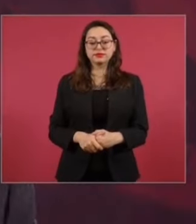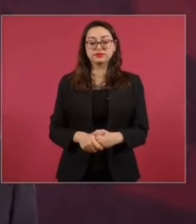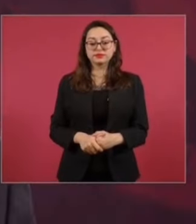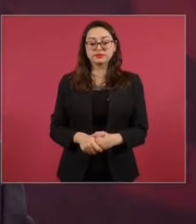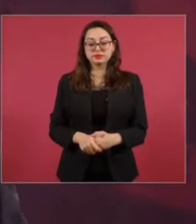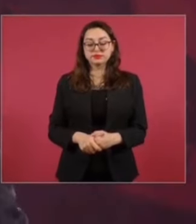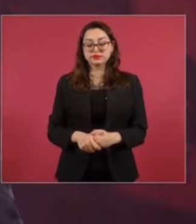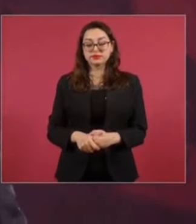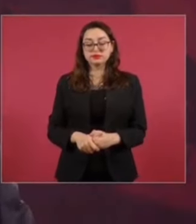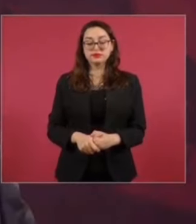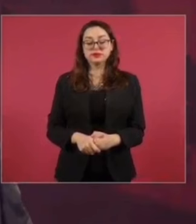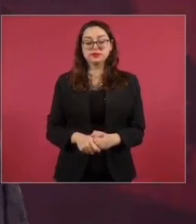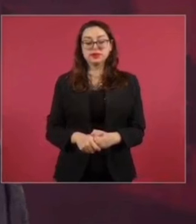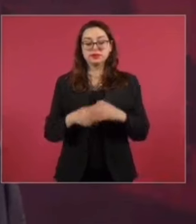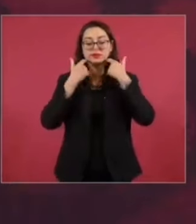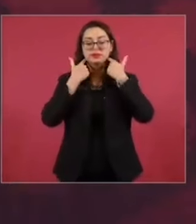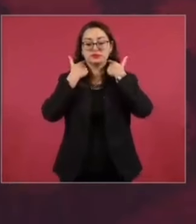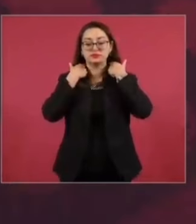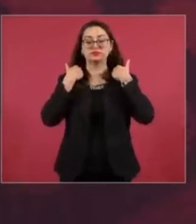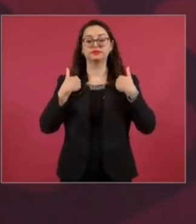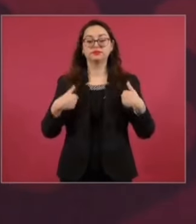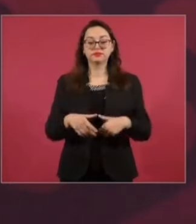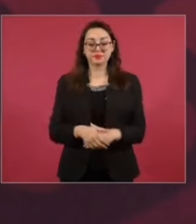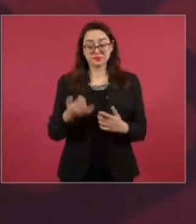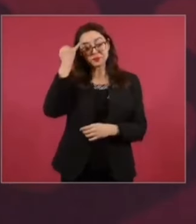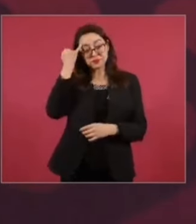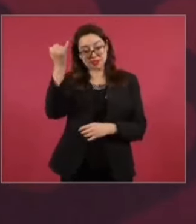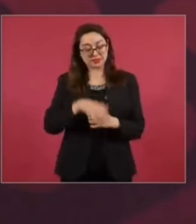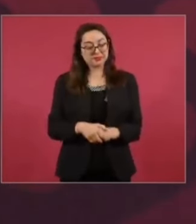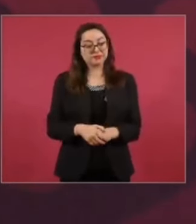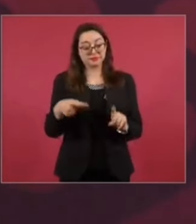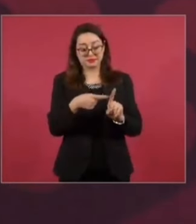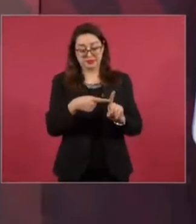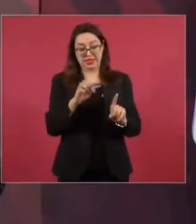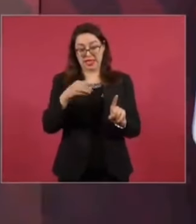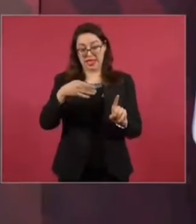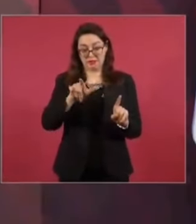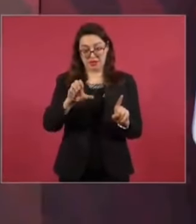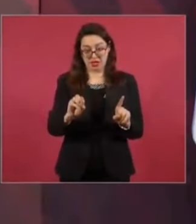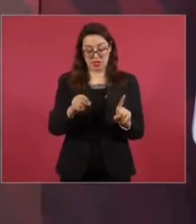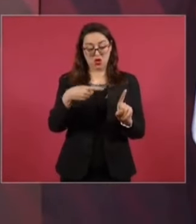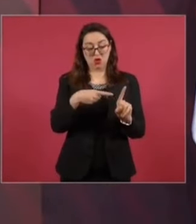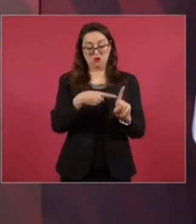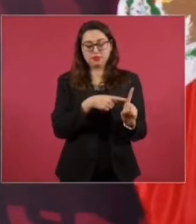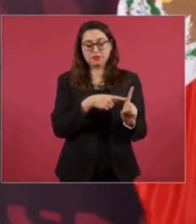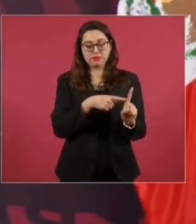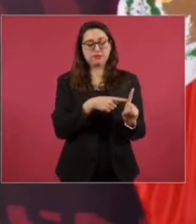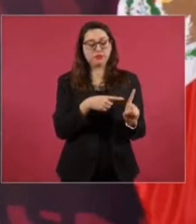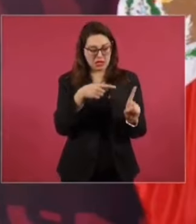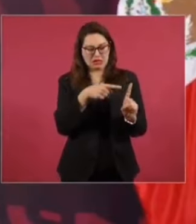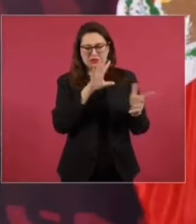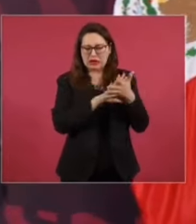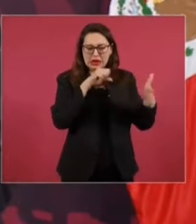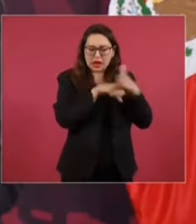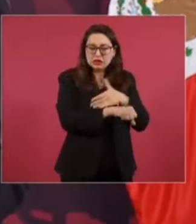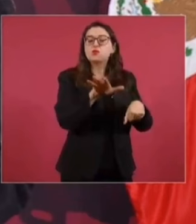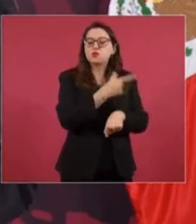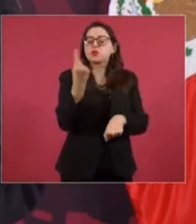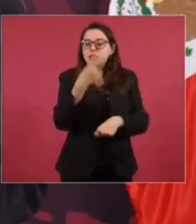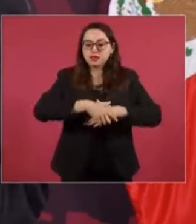aun cuando sea libertad condicionada, a Lozoya de Pemex, cuando él mismo declara que estaba en la cárcel,